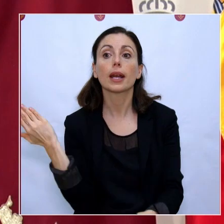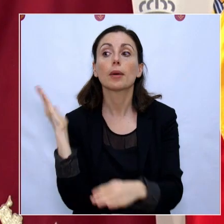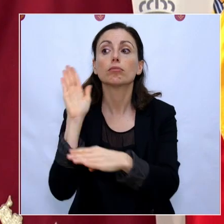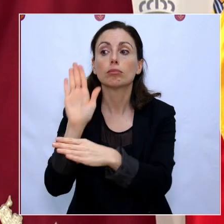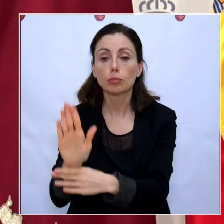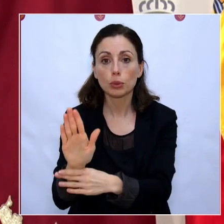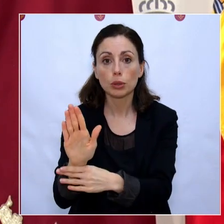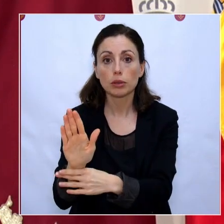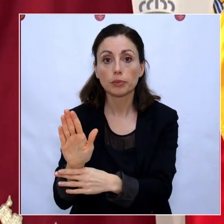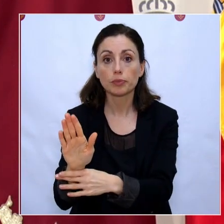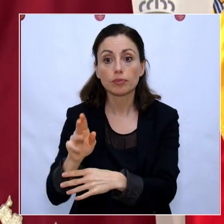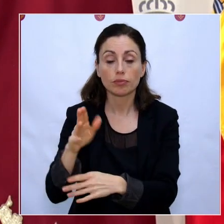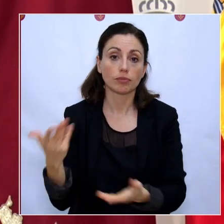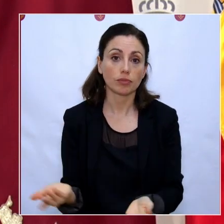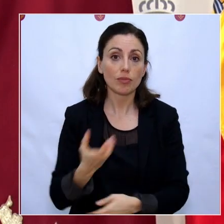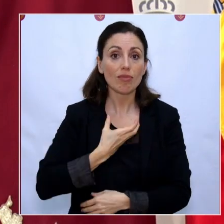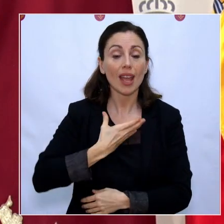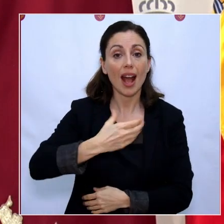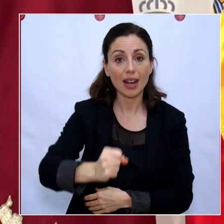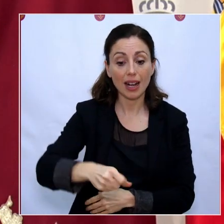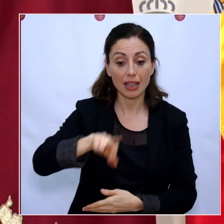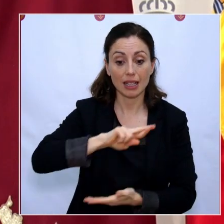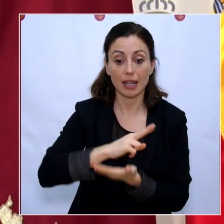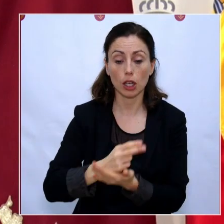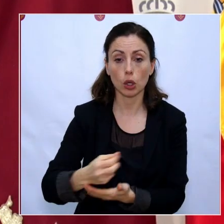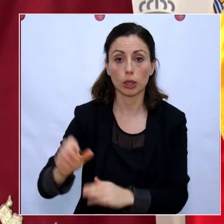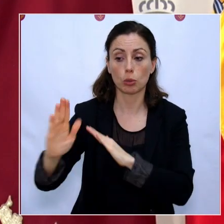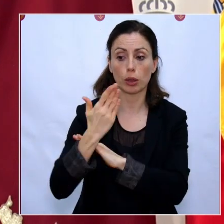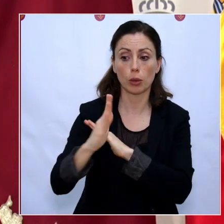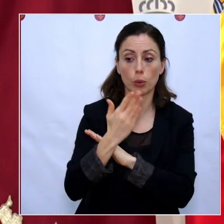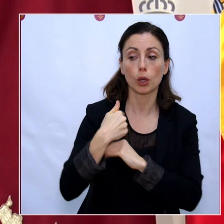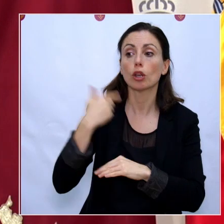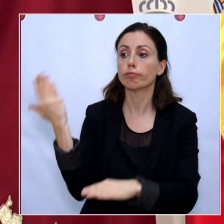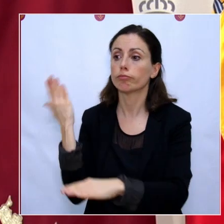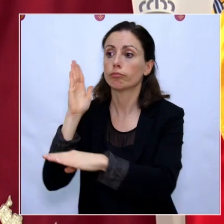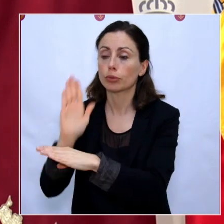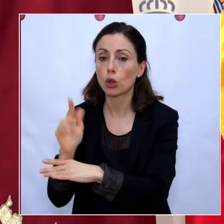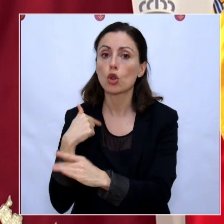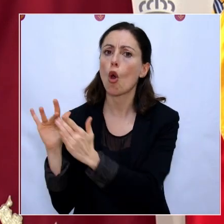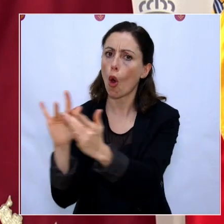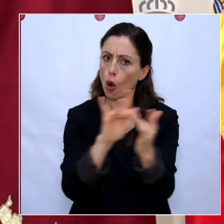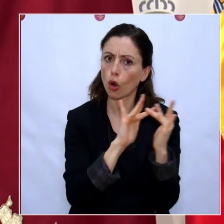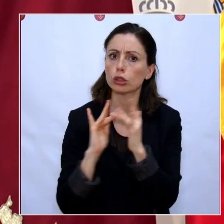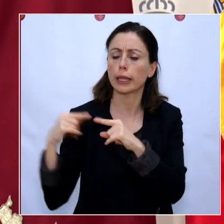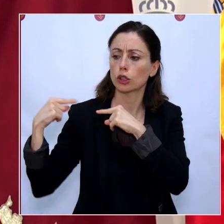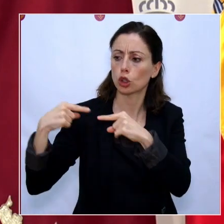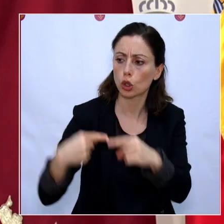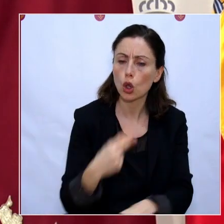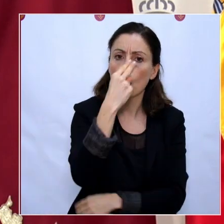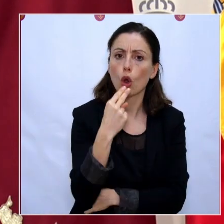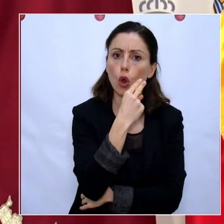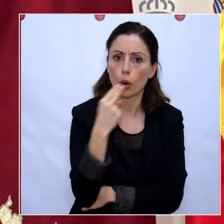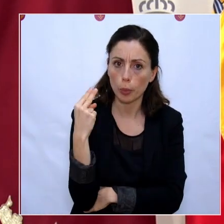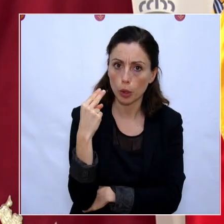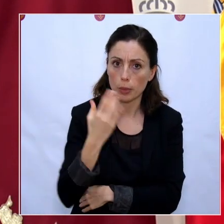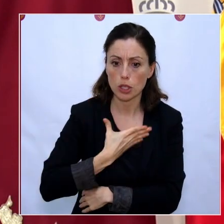hicieron llegar los alcaldes de la región, con quienes, como saben, vengo manteniendo un contacto fluido y con los que me comprometí a hacer